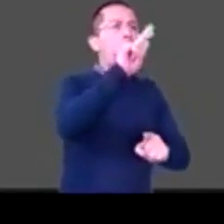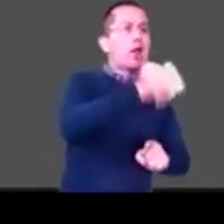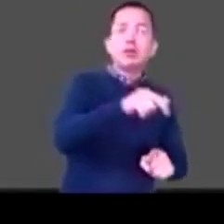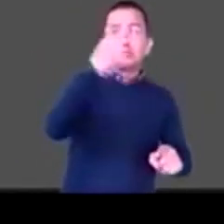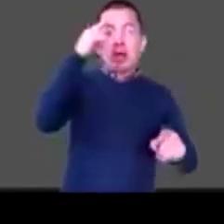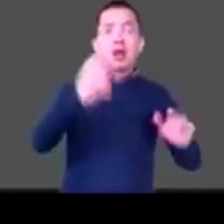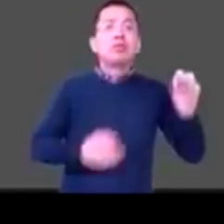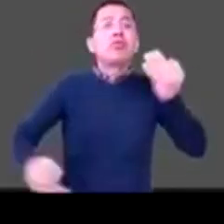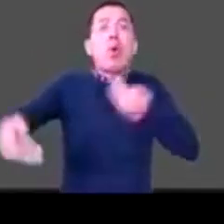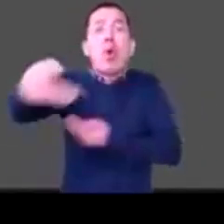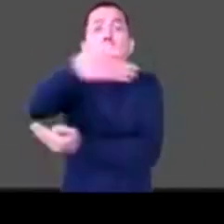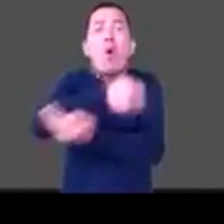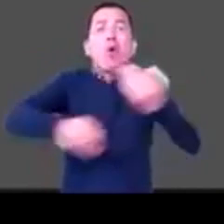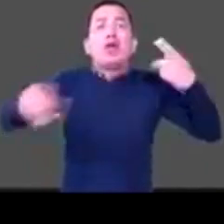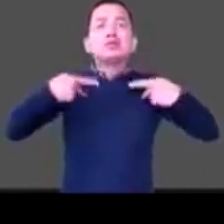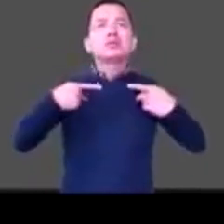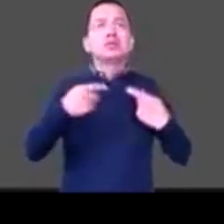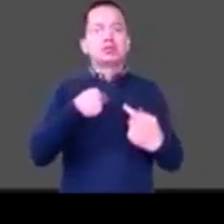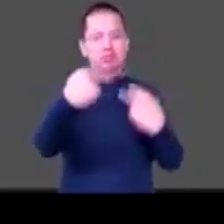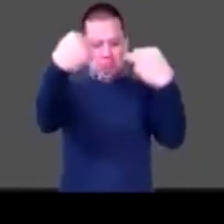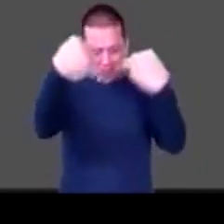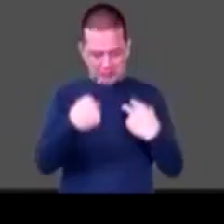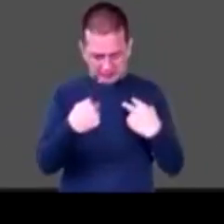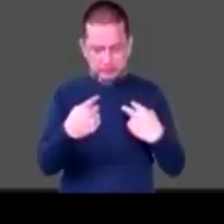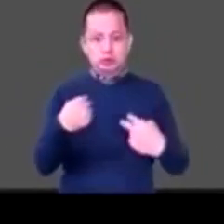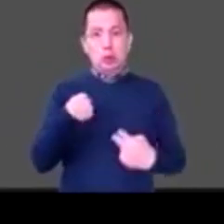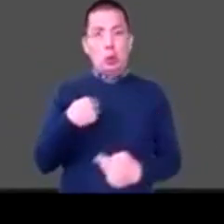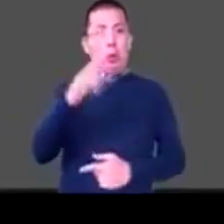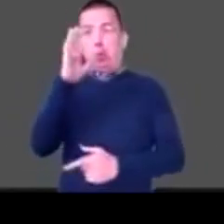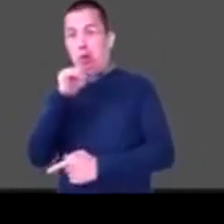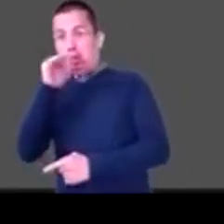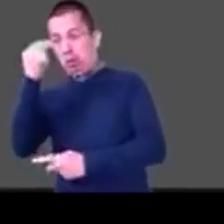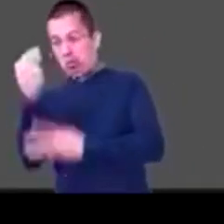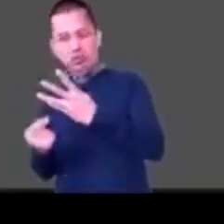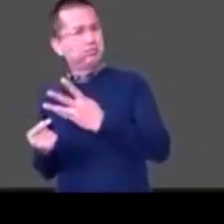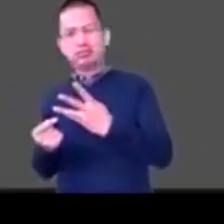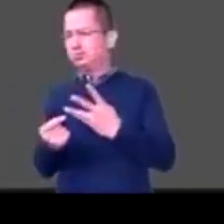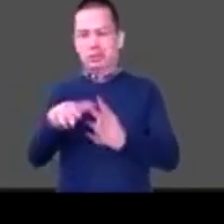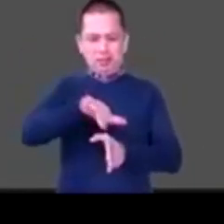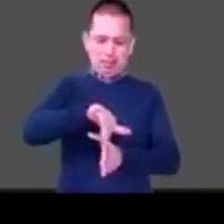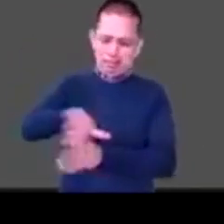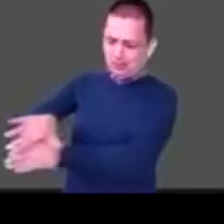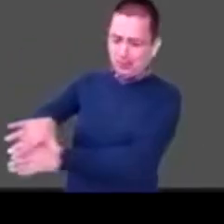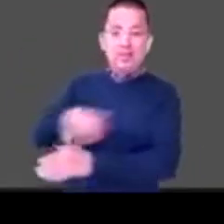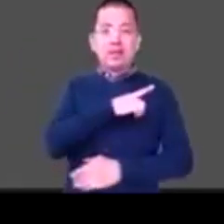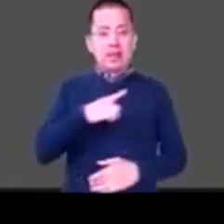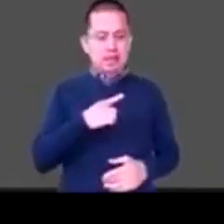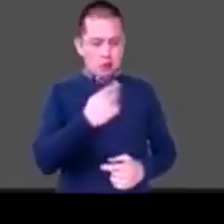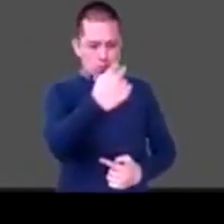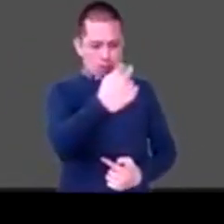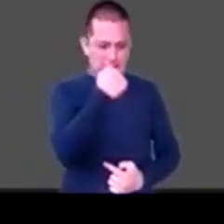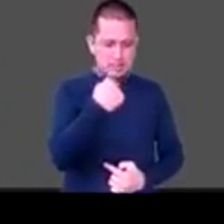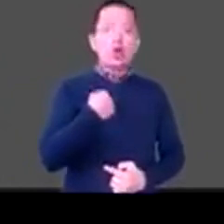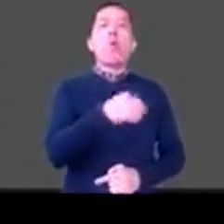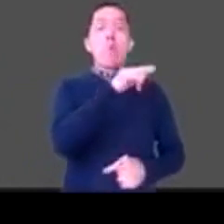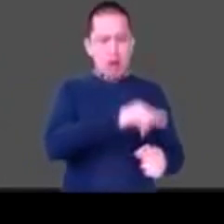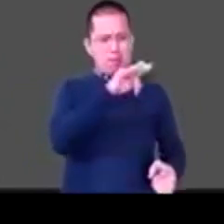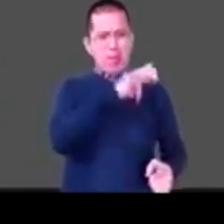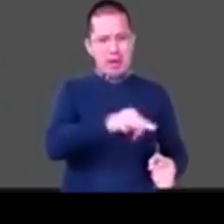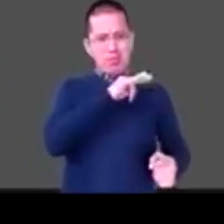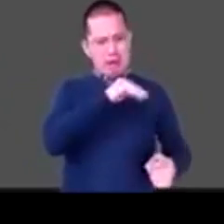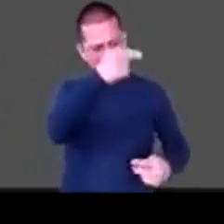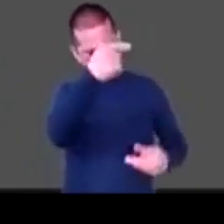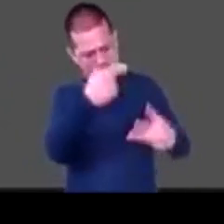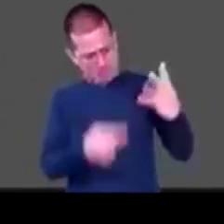enfóquense en lo que sí pueden hacer sáquenle de jugo a lo que sí pueden hacer y no estemos todo el tiempo machacando contra el aparel lo que no podemos hacer